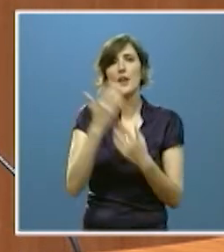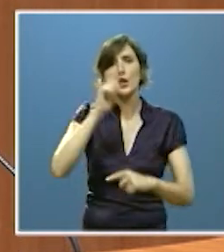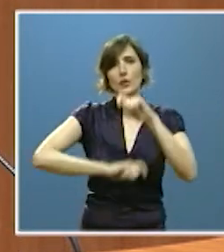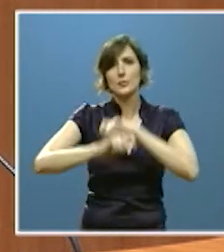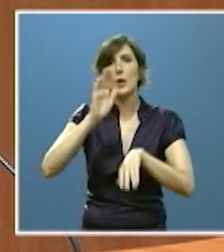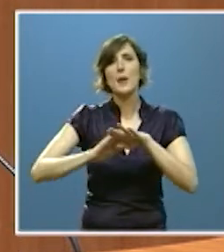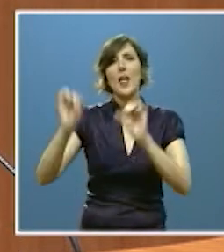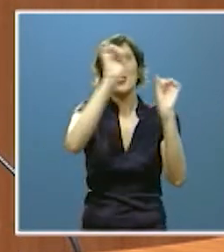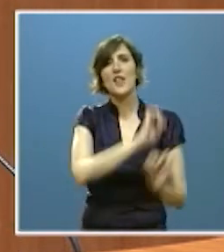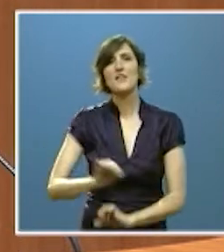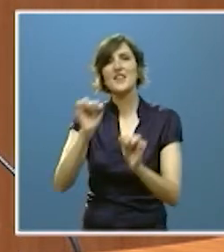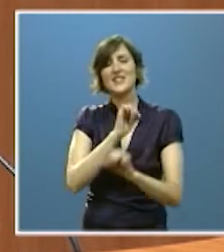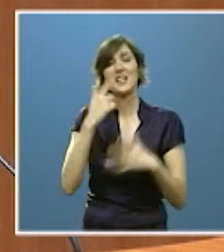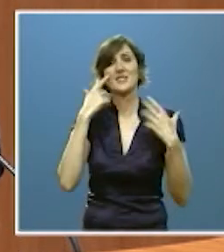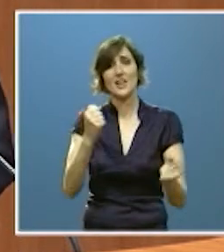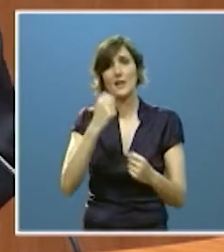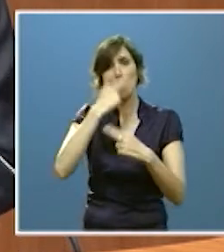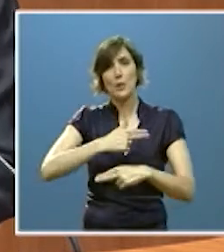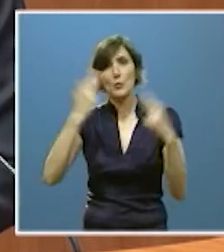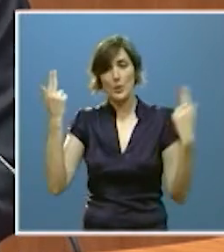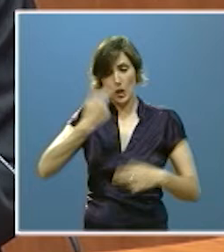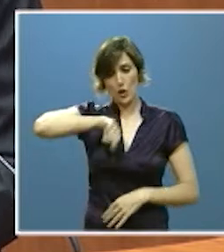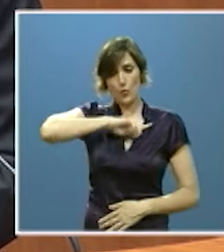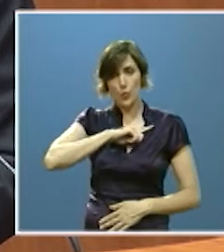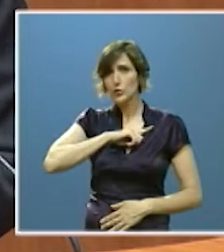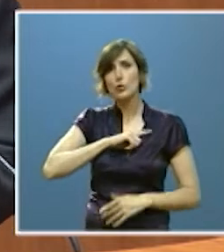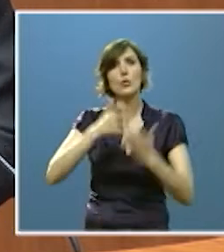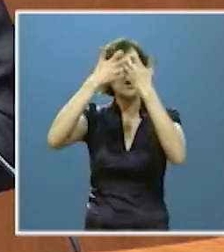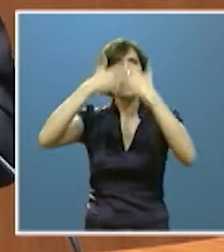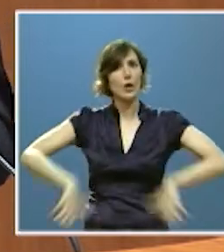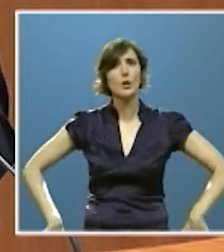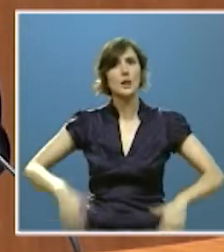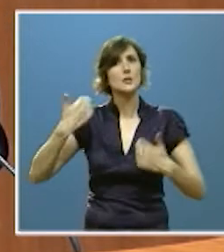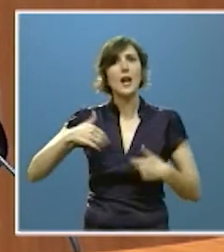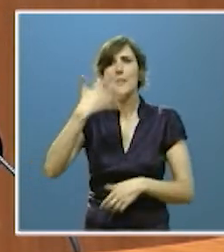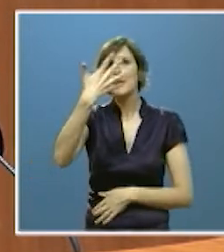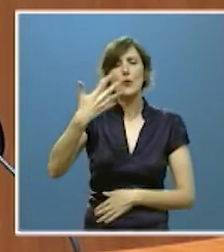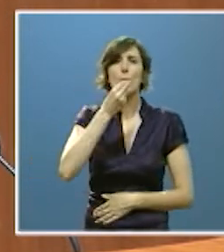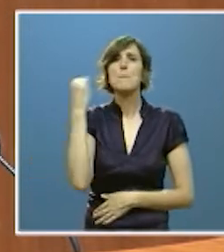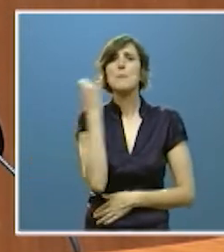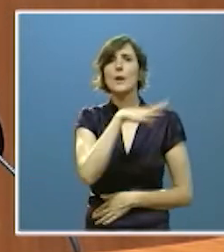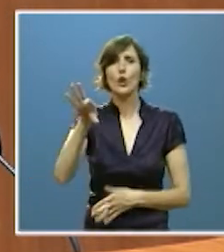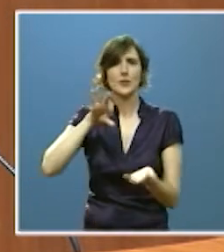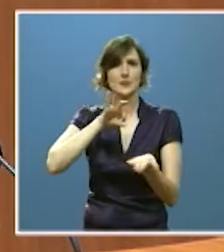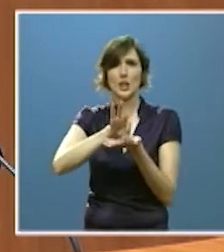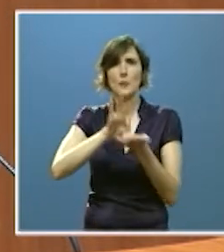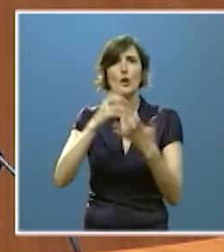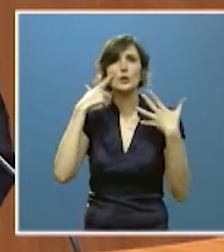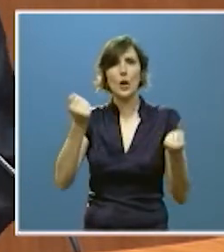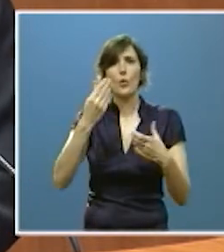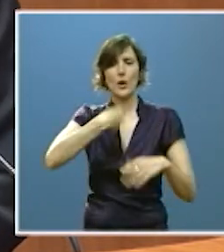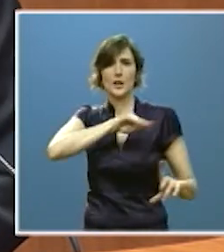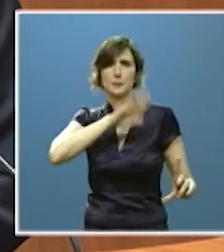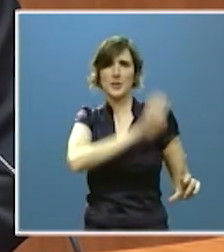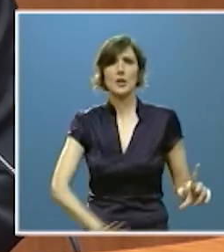defensa de la sanidad pública sitúan al nuestro sistemáticamente entre los cinco mejores servicios de salud de España y